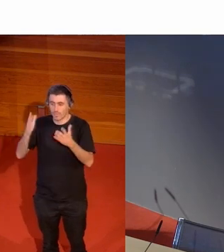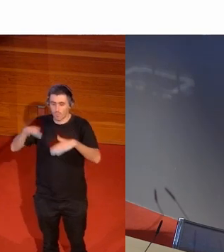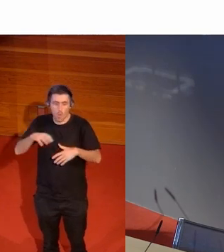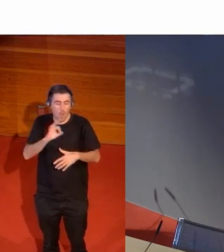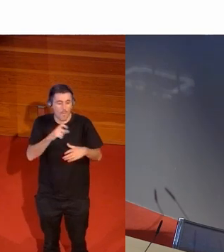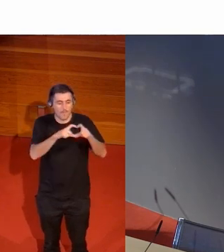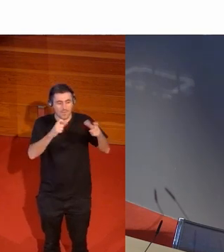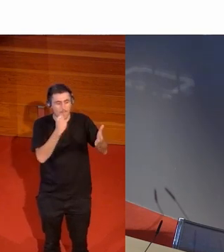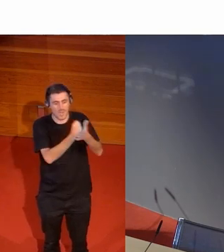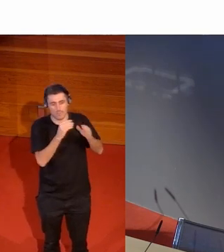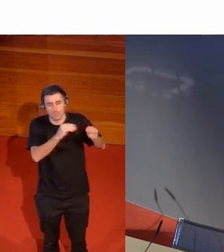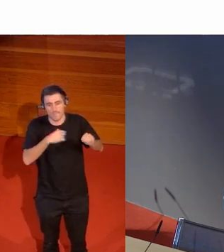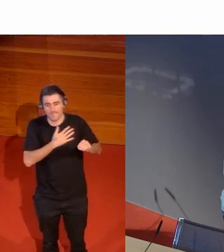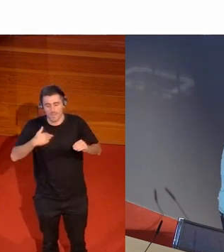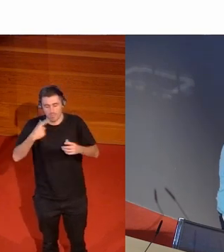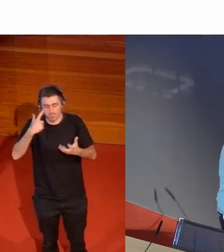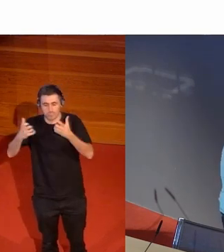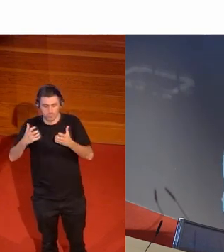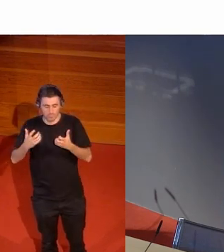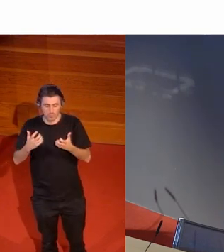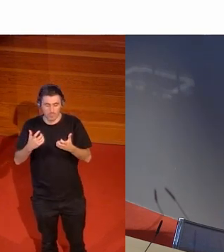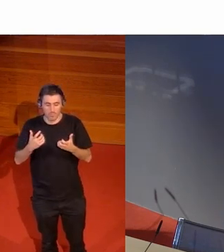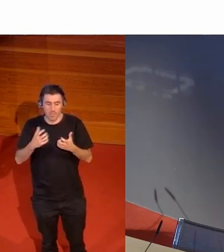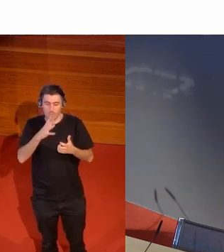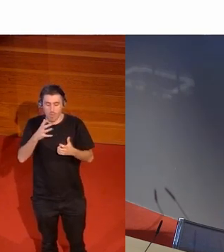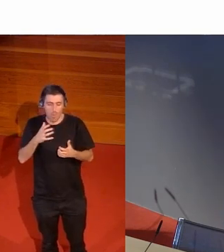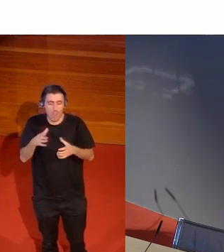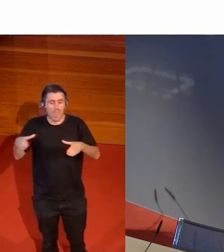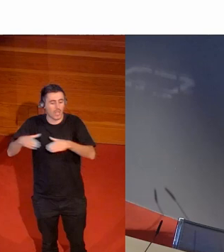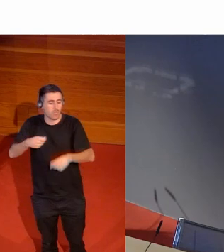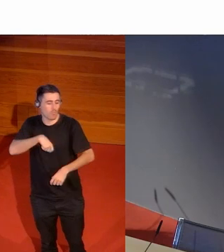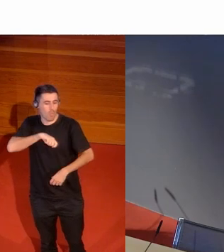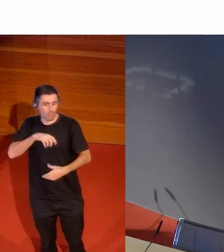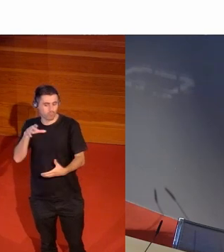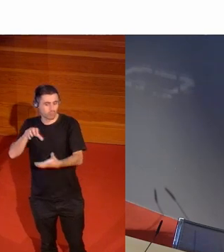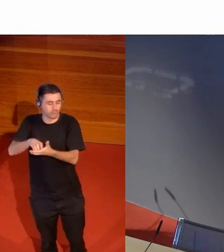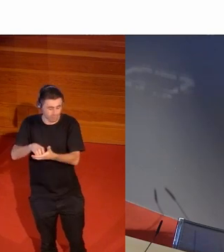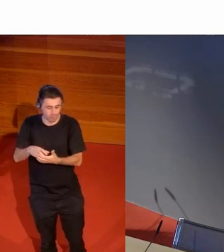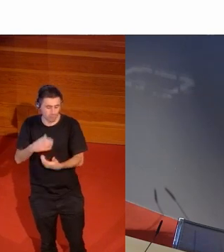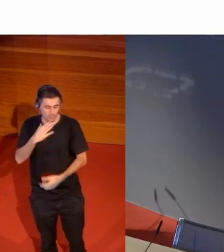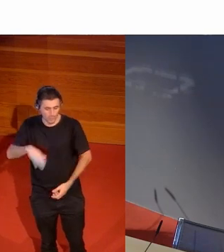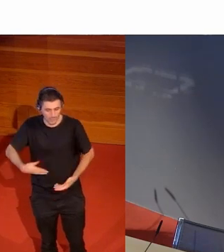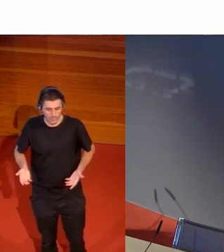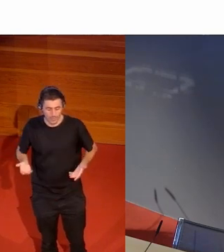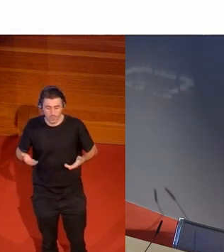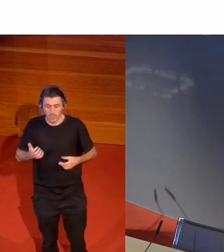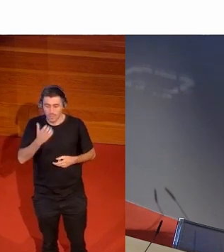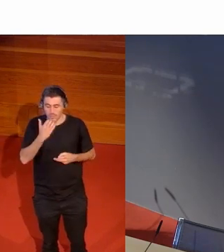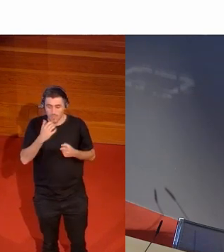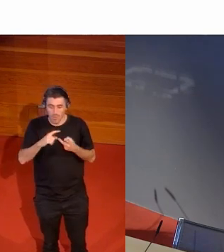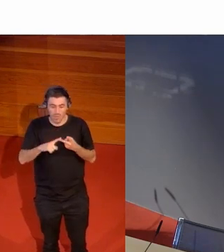marca diga patrocinador del equipo olímpico español que mola mucho luego tenemos el comité olímpico español y el